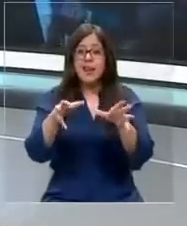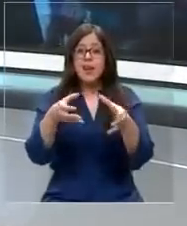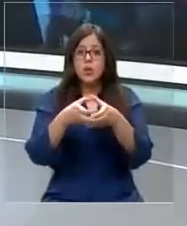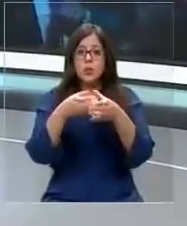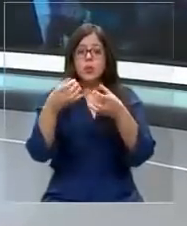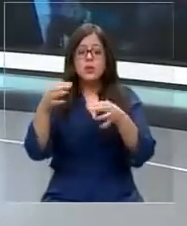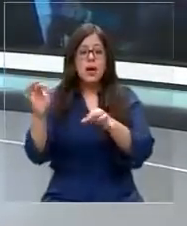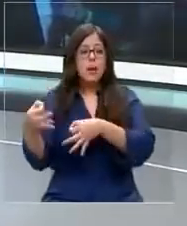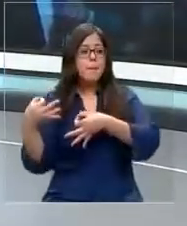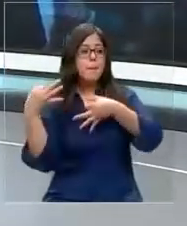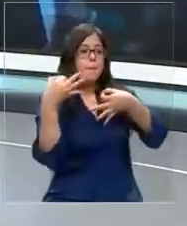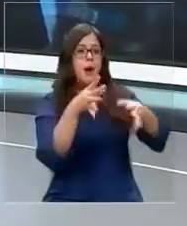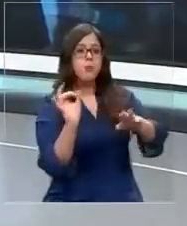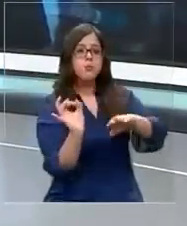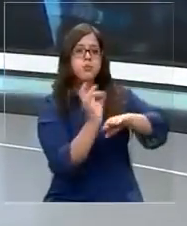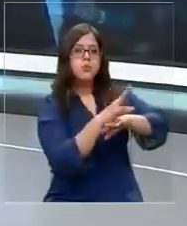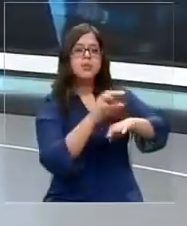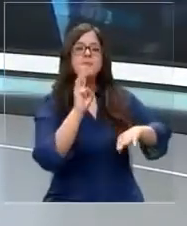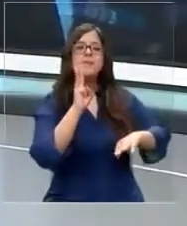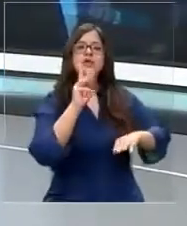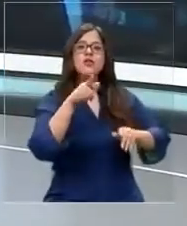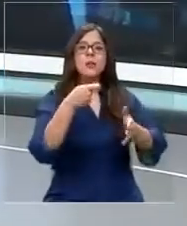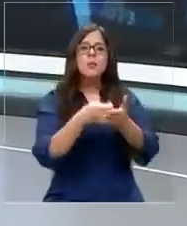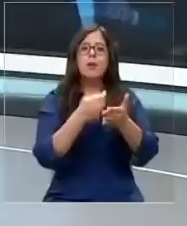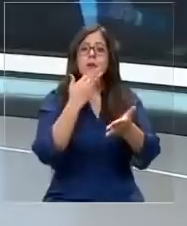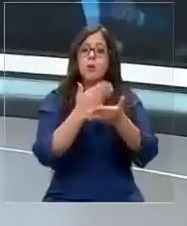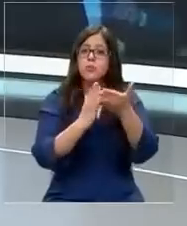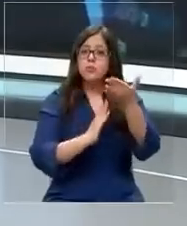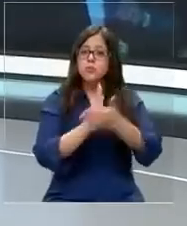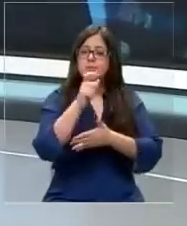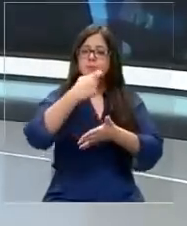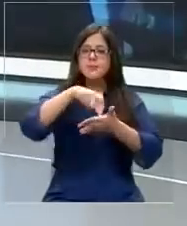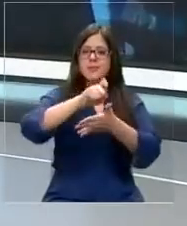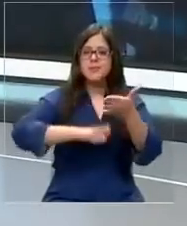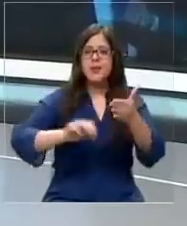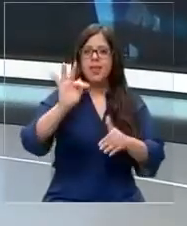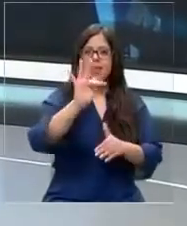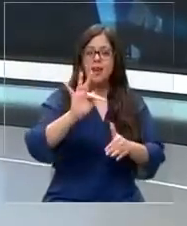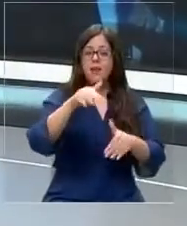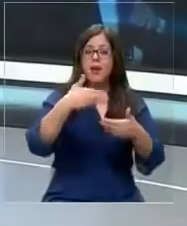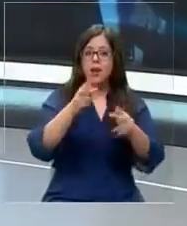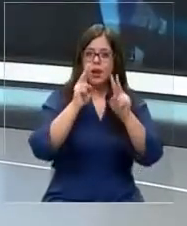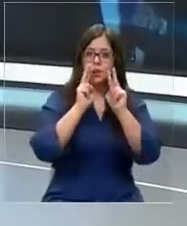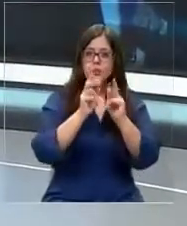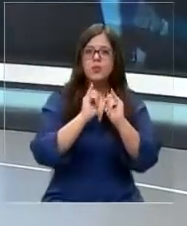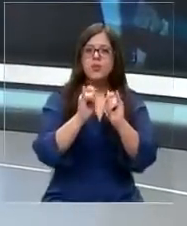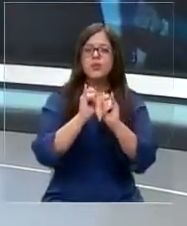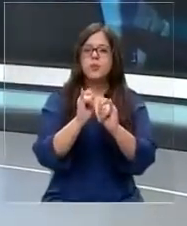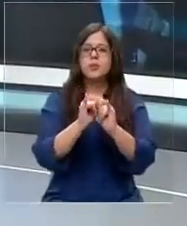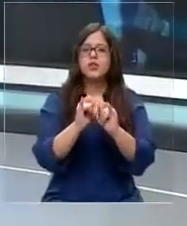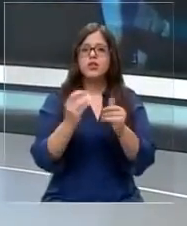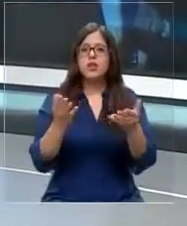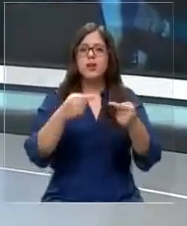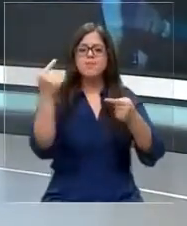despacharla el miércoles y los pagos comenzarían en febrero. La siguiente nota cuenta todos estos pasos que le